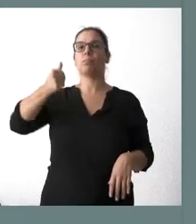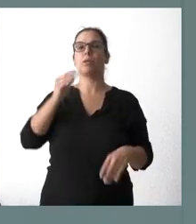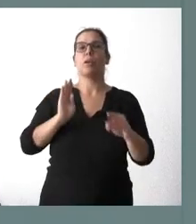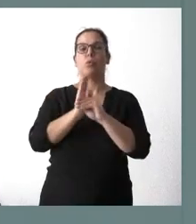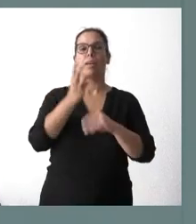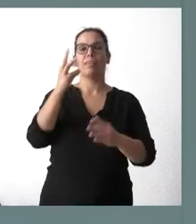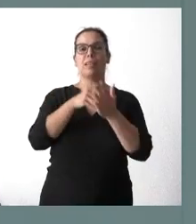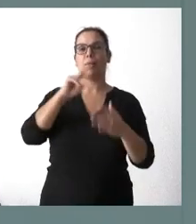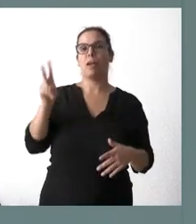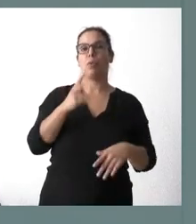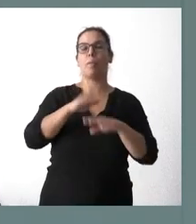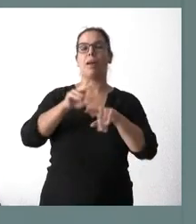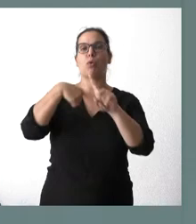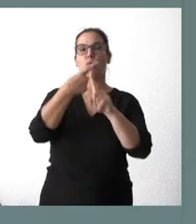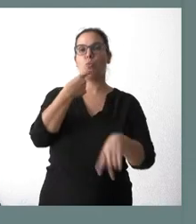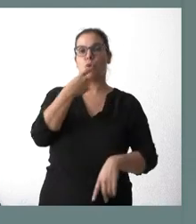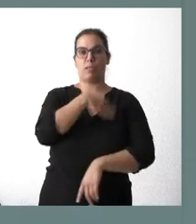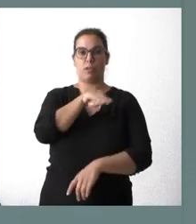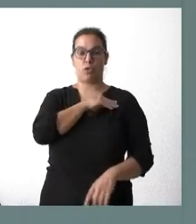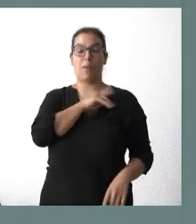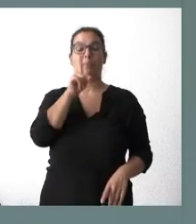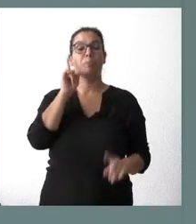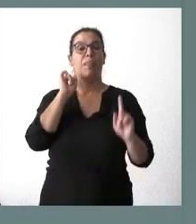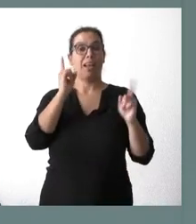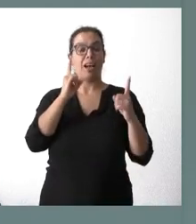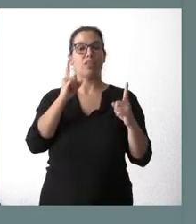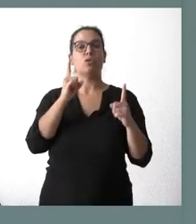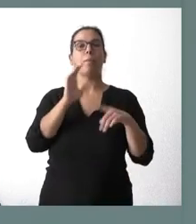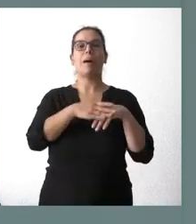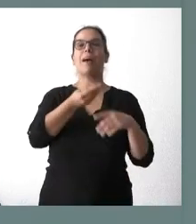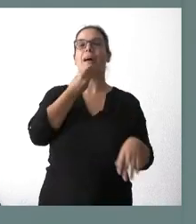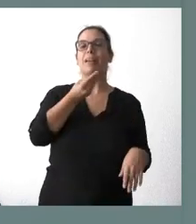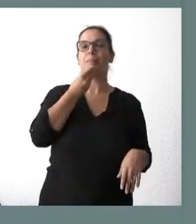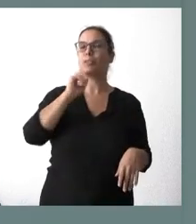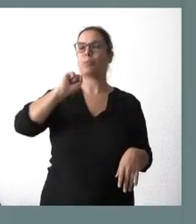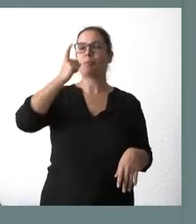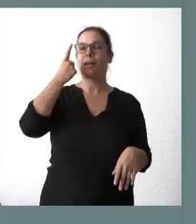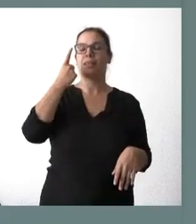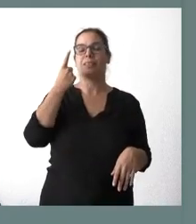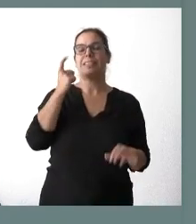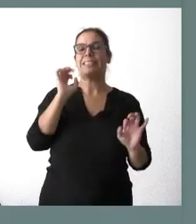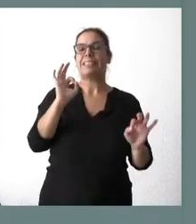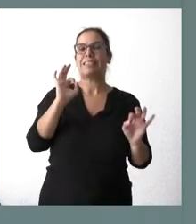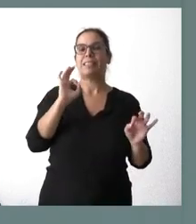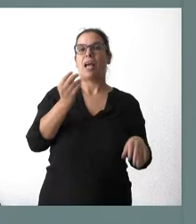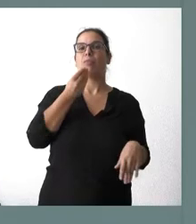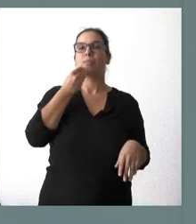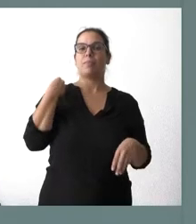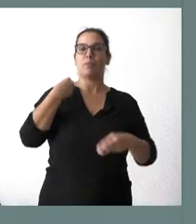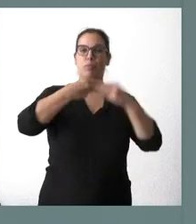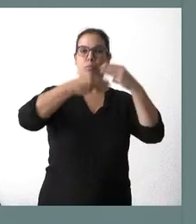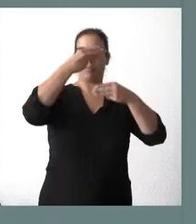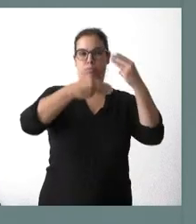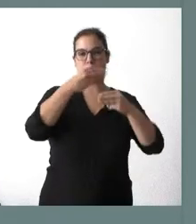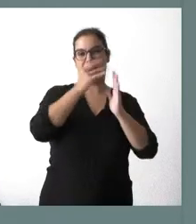euros para Cruz Roja Española, en este caso para alimentos, fundamentalmente de alto valor proteico, leguminosas,